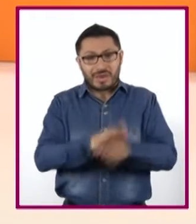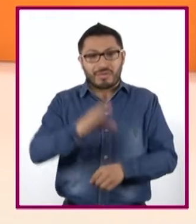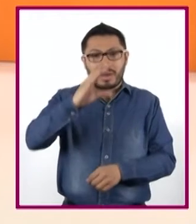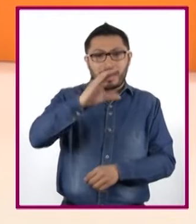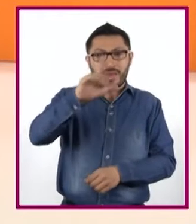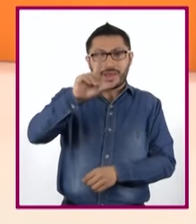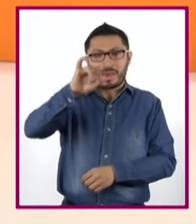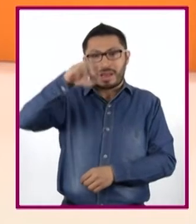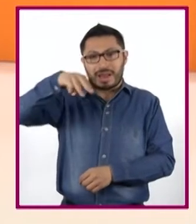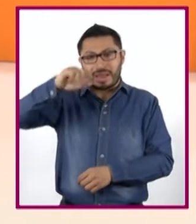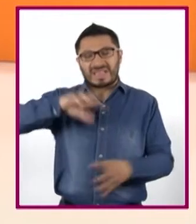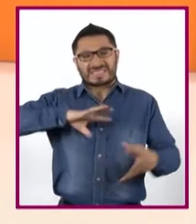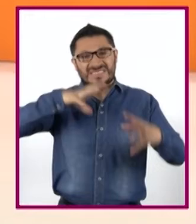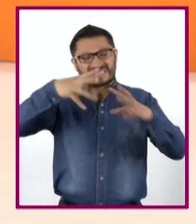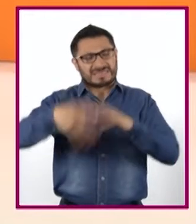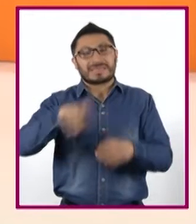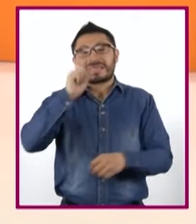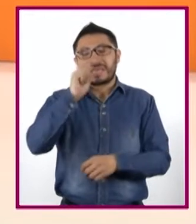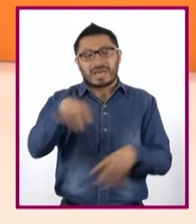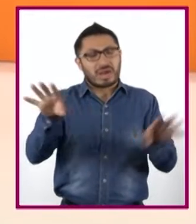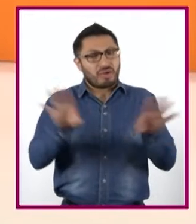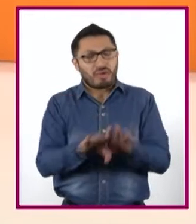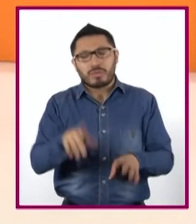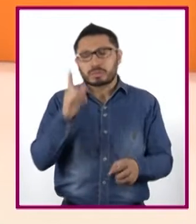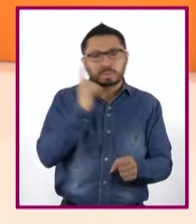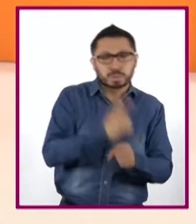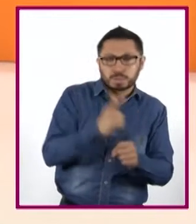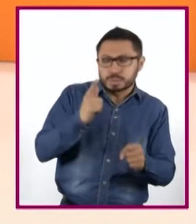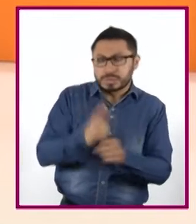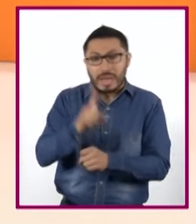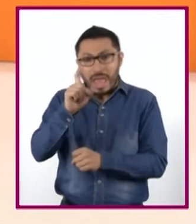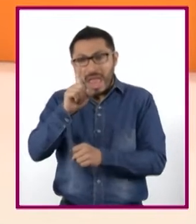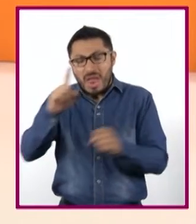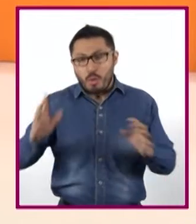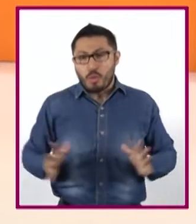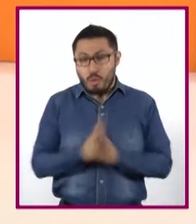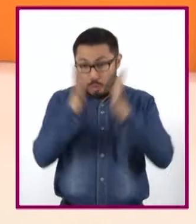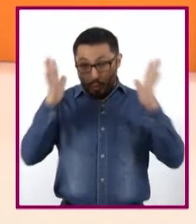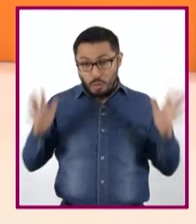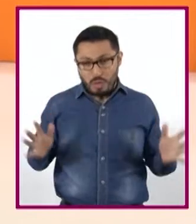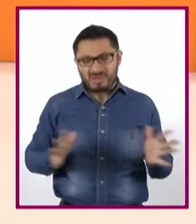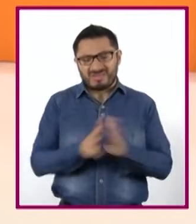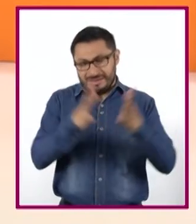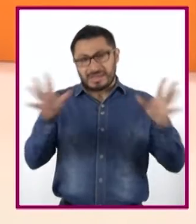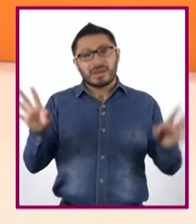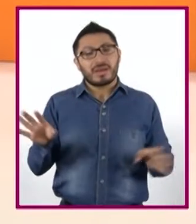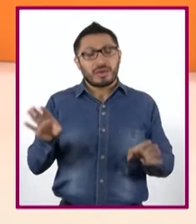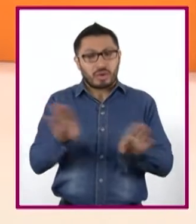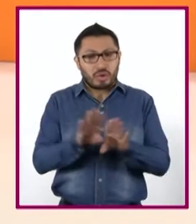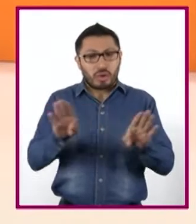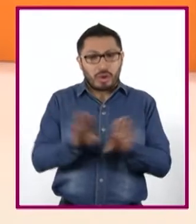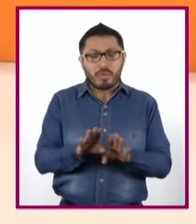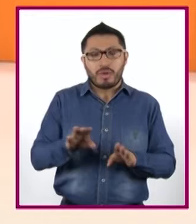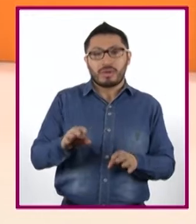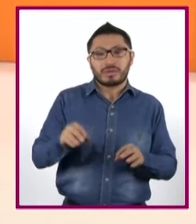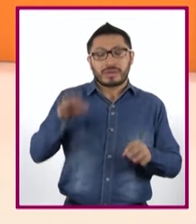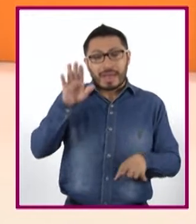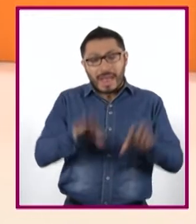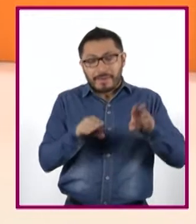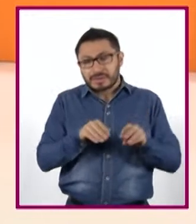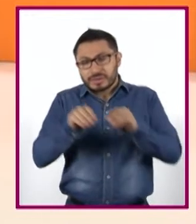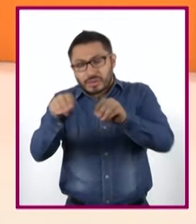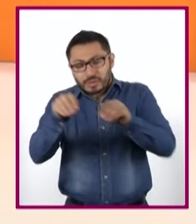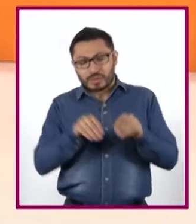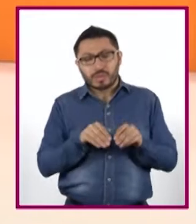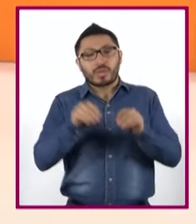Es decir, que si encontraban una fuente de agua, podrían permanecer como semisedentarios hasta